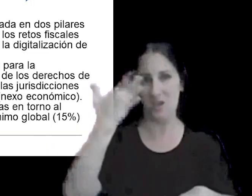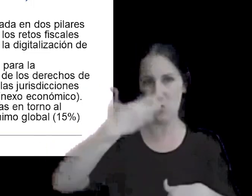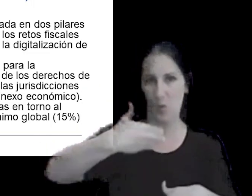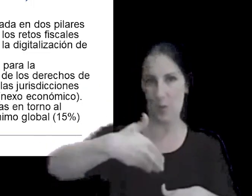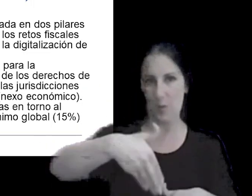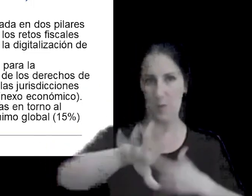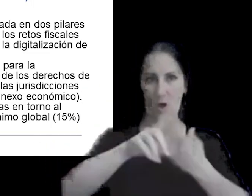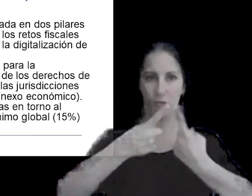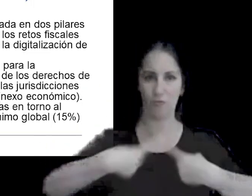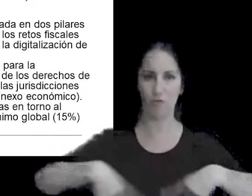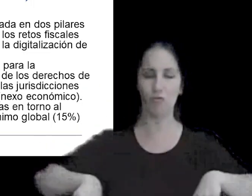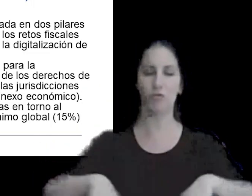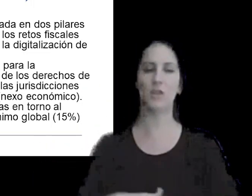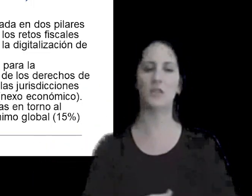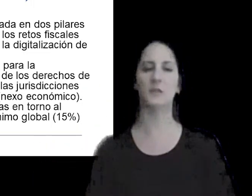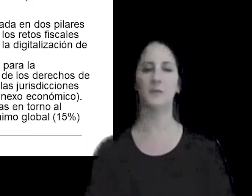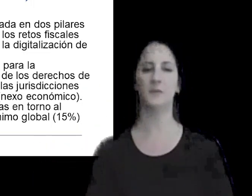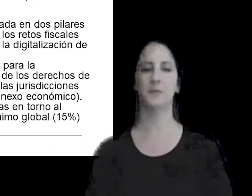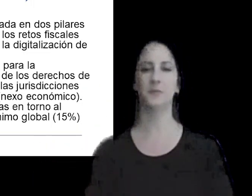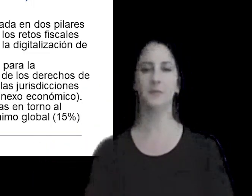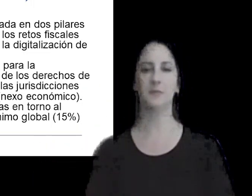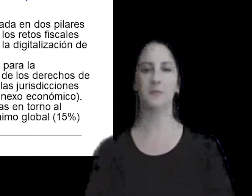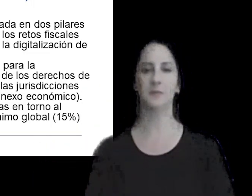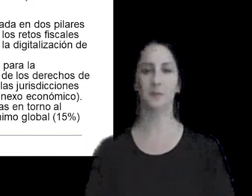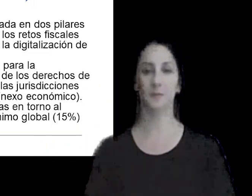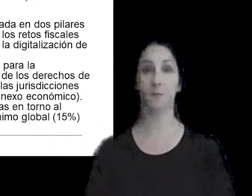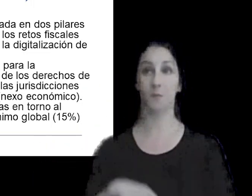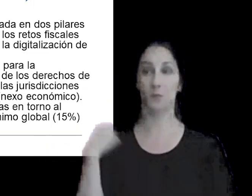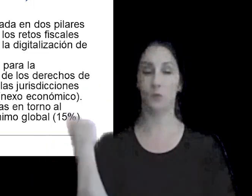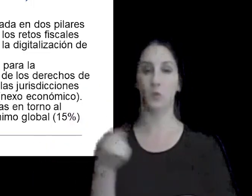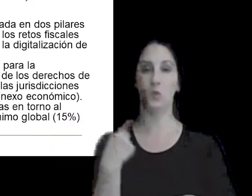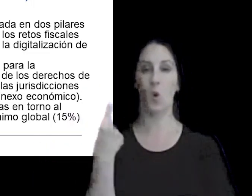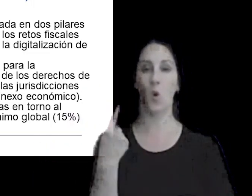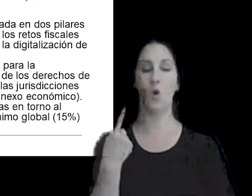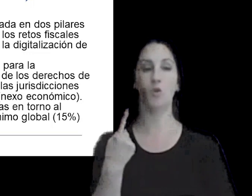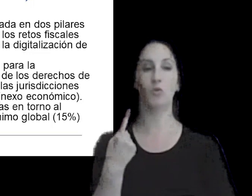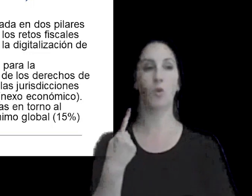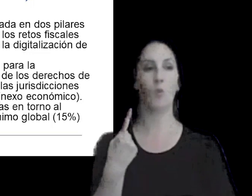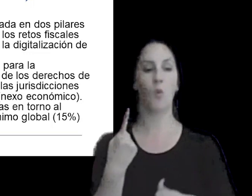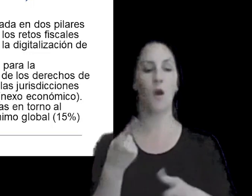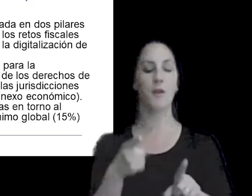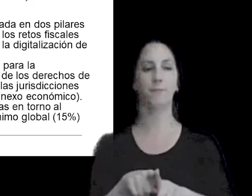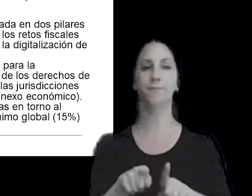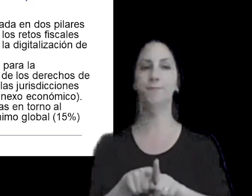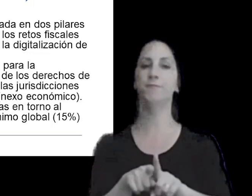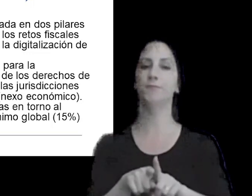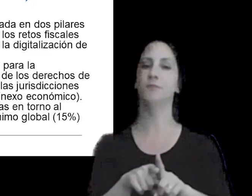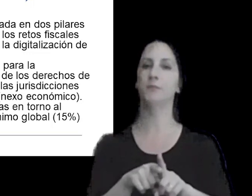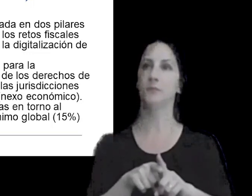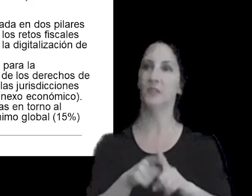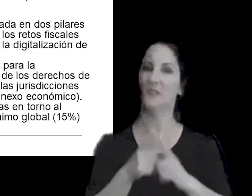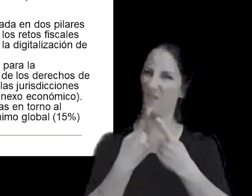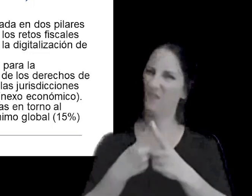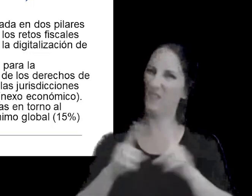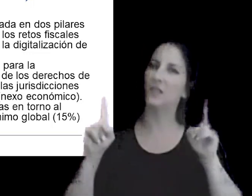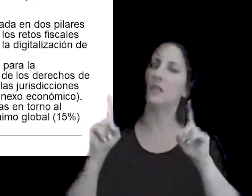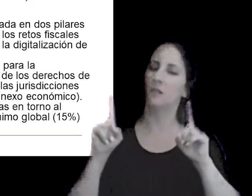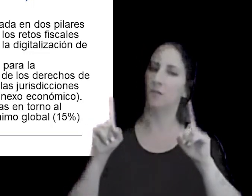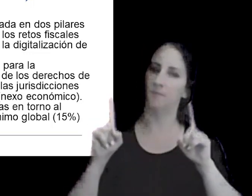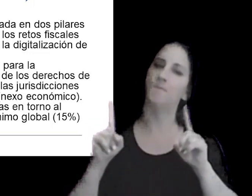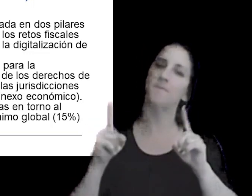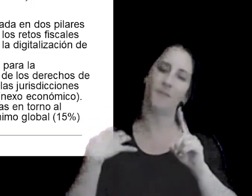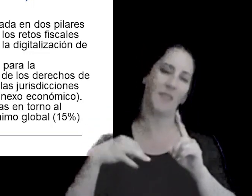pero que realmente genera bastante es realmente un mundo aparte que ameritaría